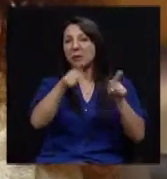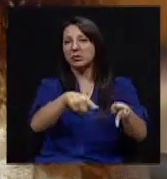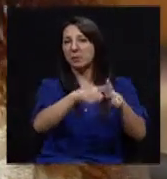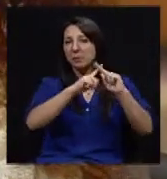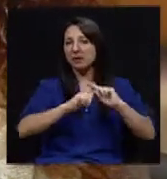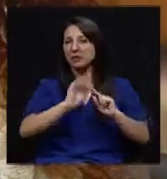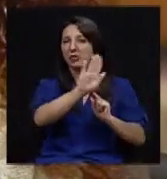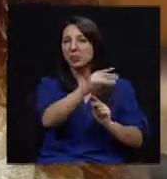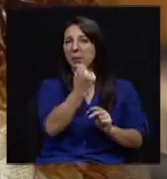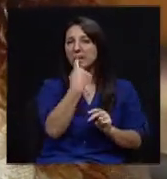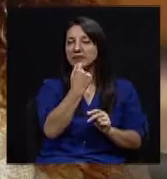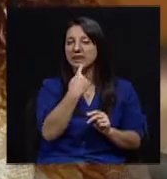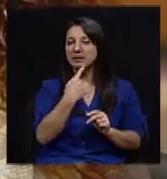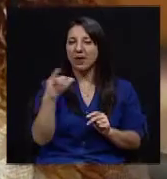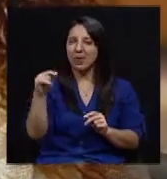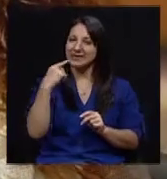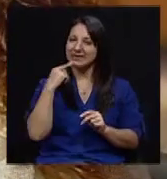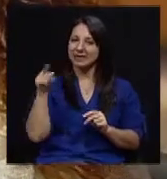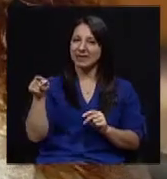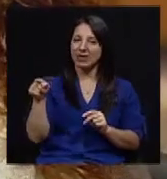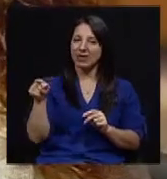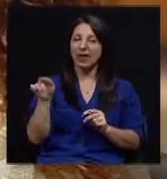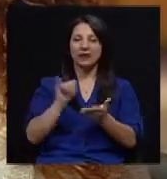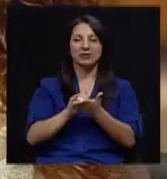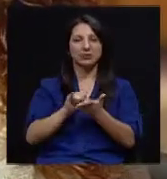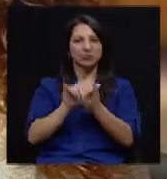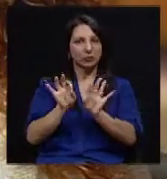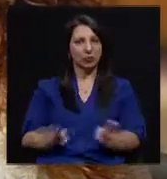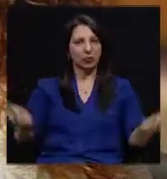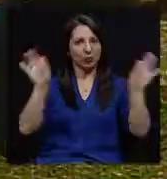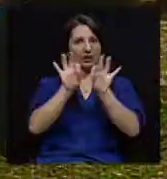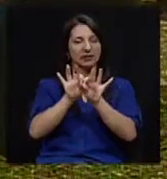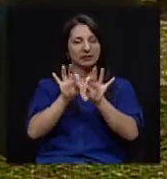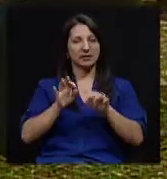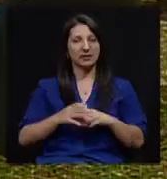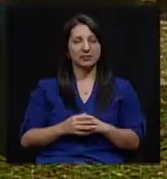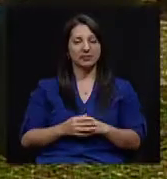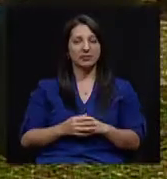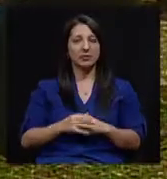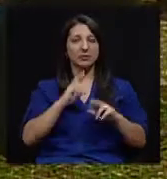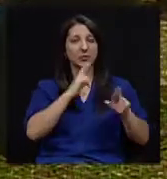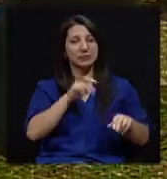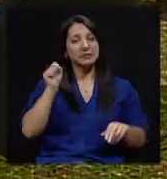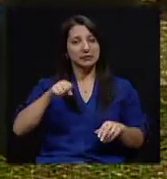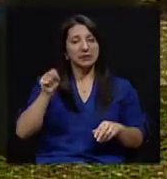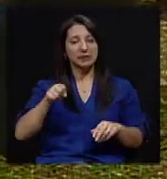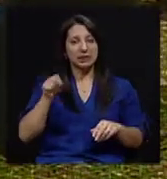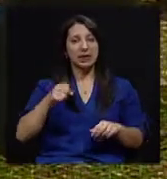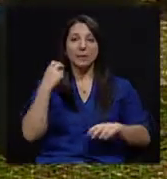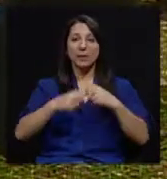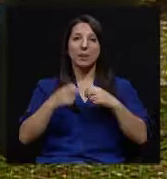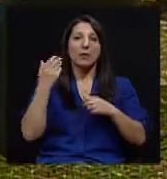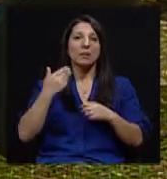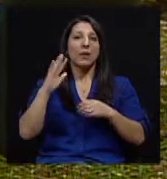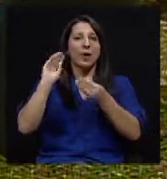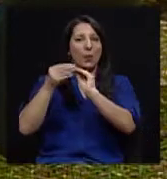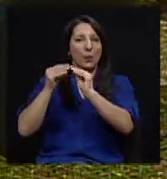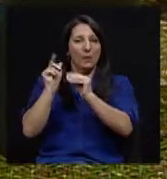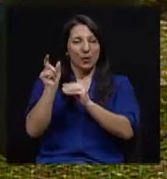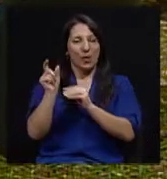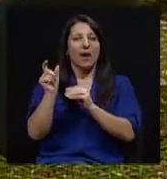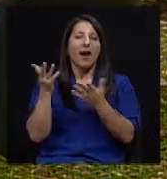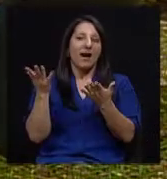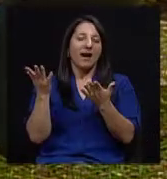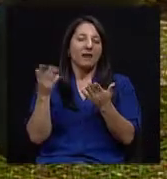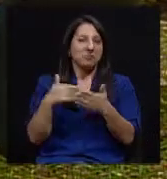una pastilla. Y eso que acaba de decir, doctor, es realmente importante. Si el problema fuera el número, entonces